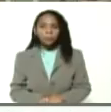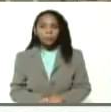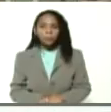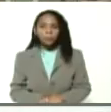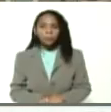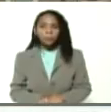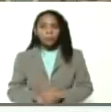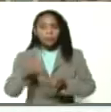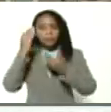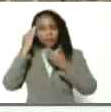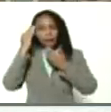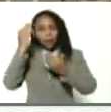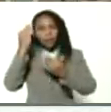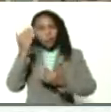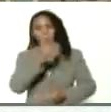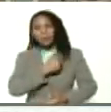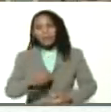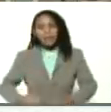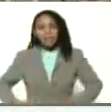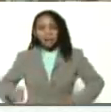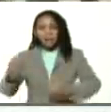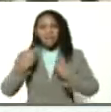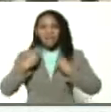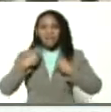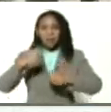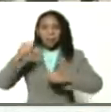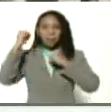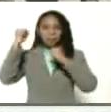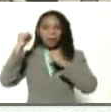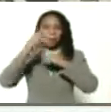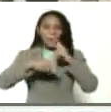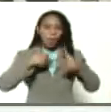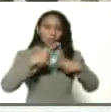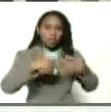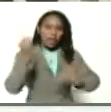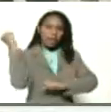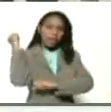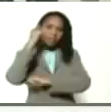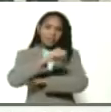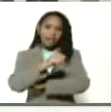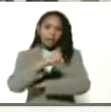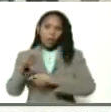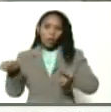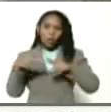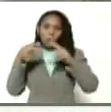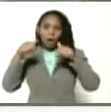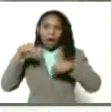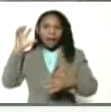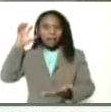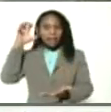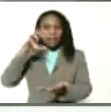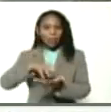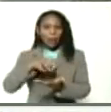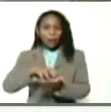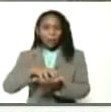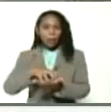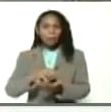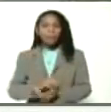saludos presidente viva la patria producir es vencer nos encontramos acá en el estado Aragua